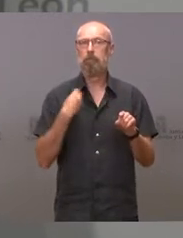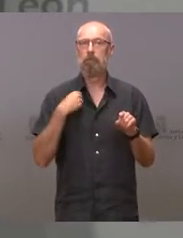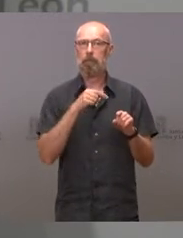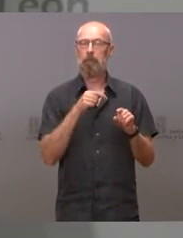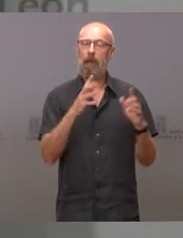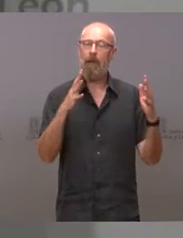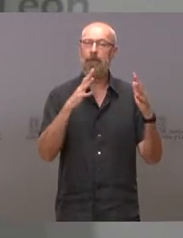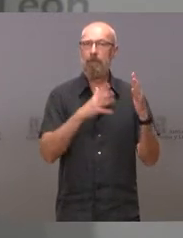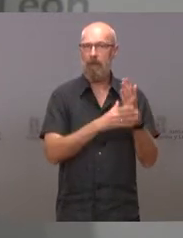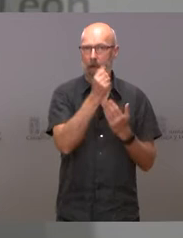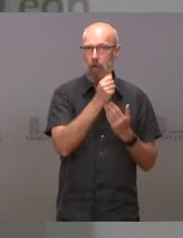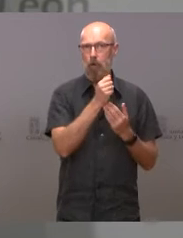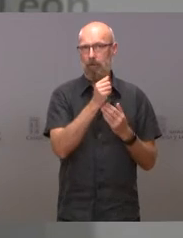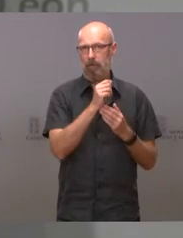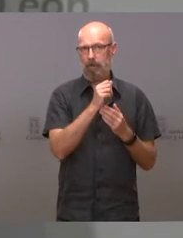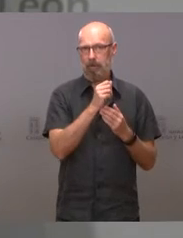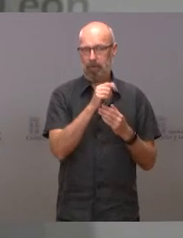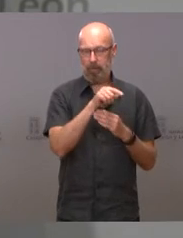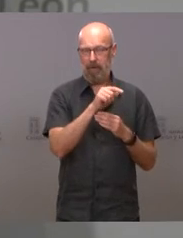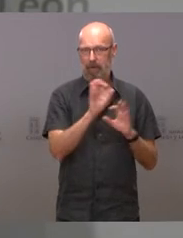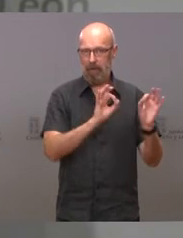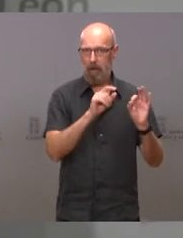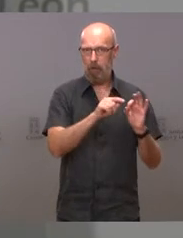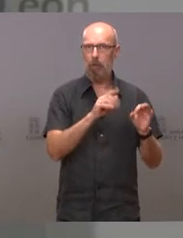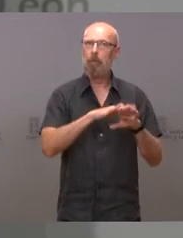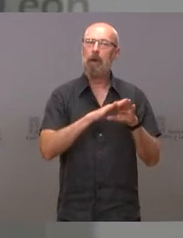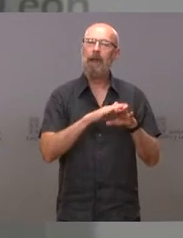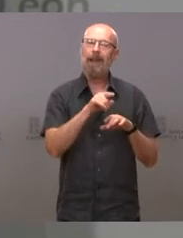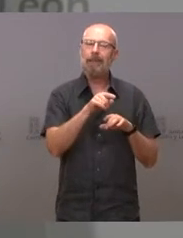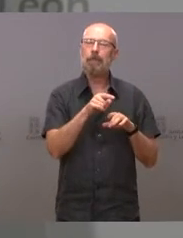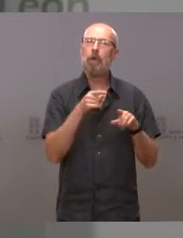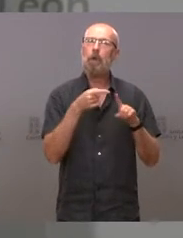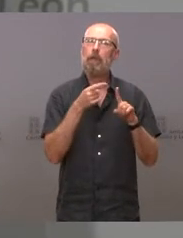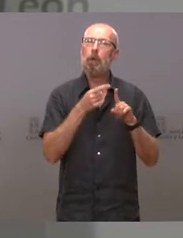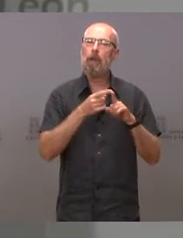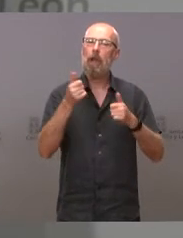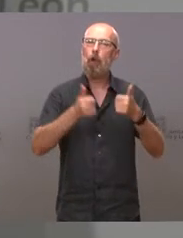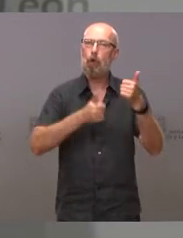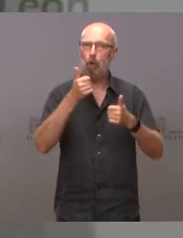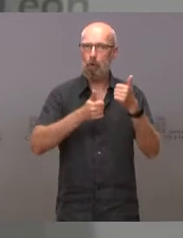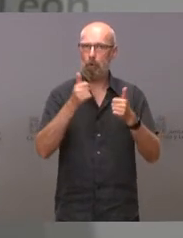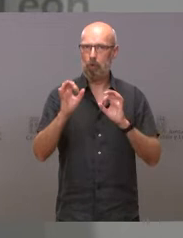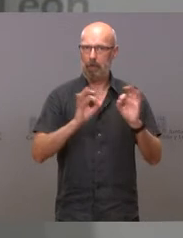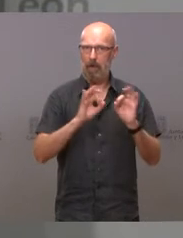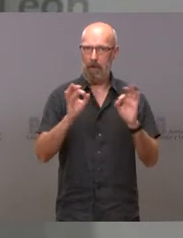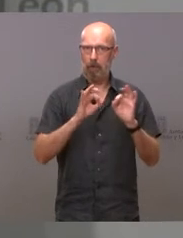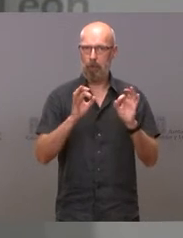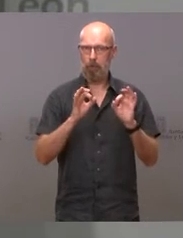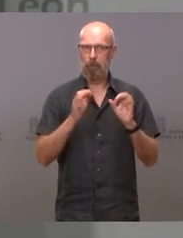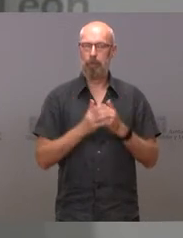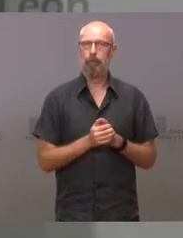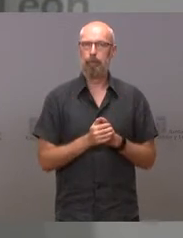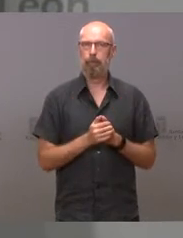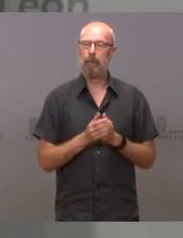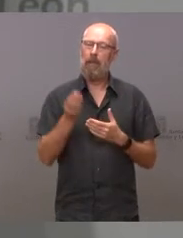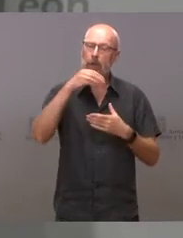financiar este concurso en sus fases provinciales y autonómicas, incluidas también las